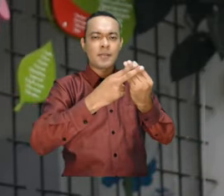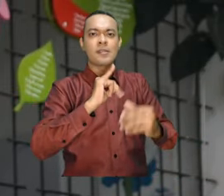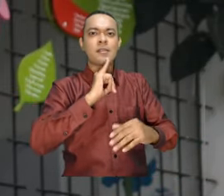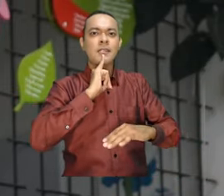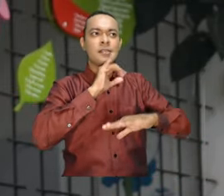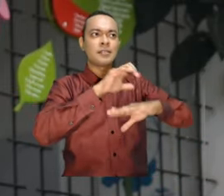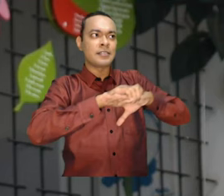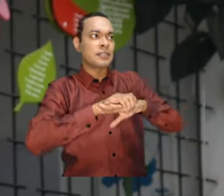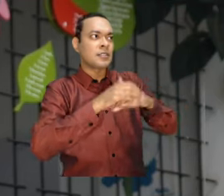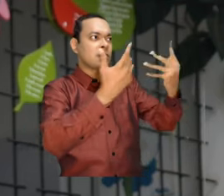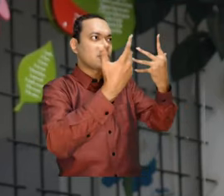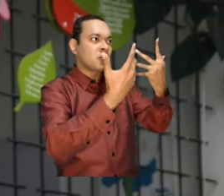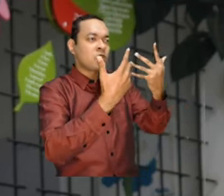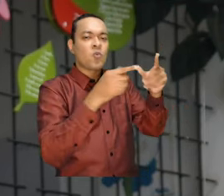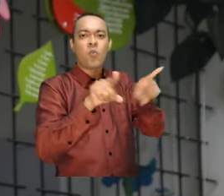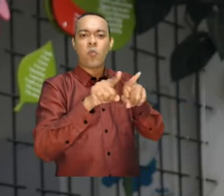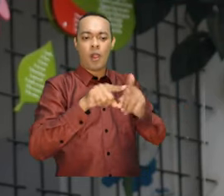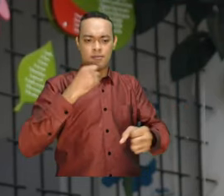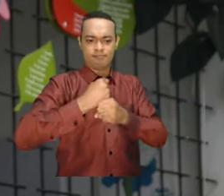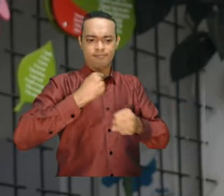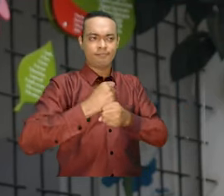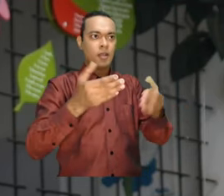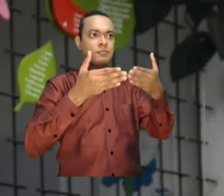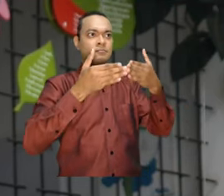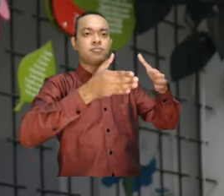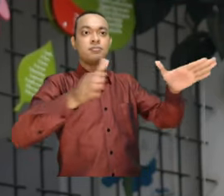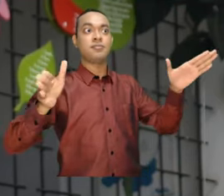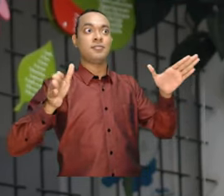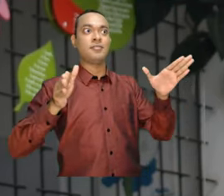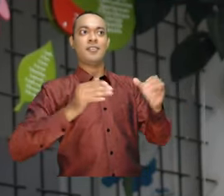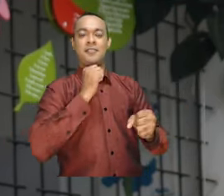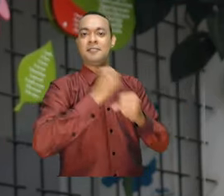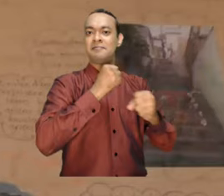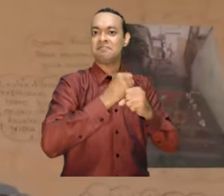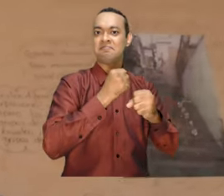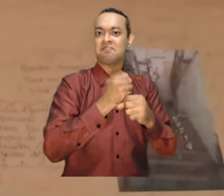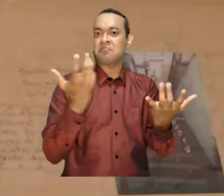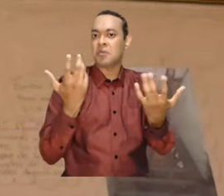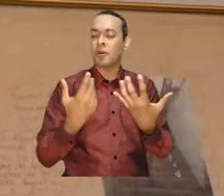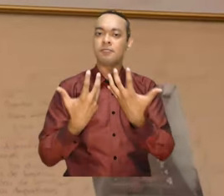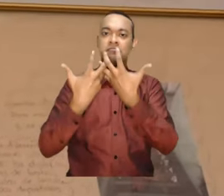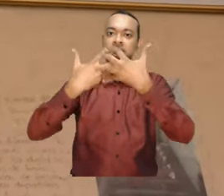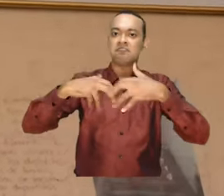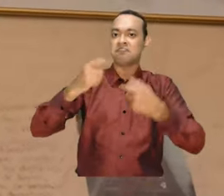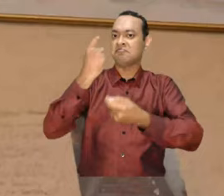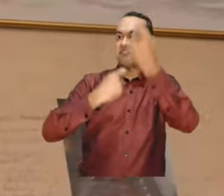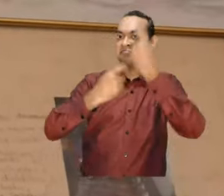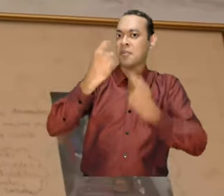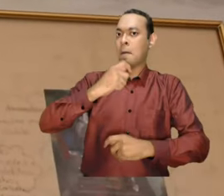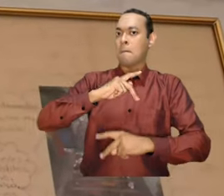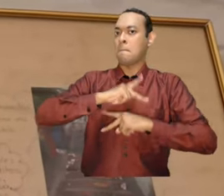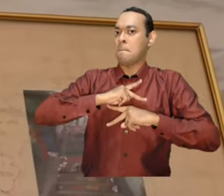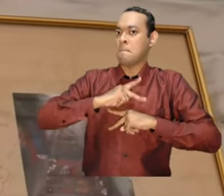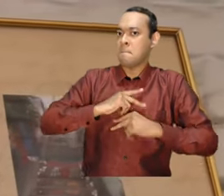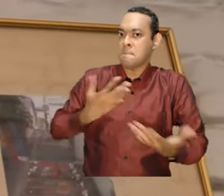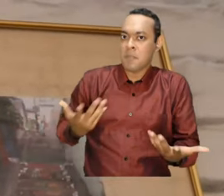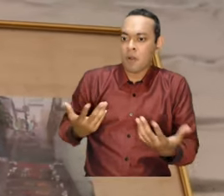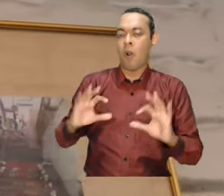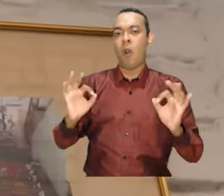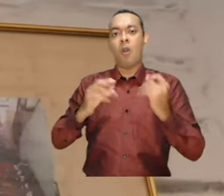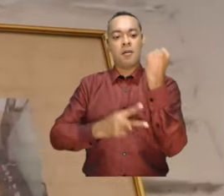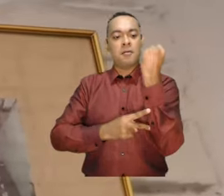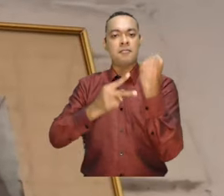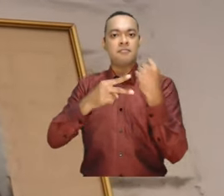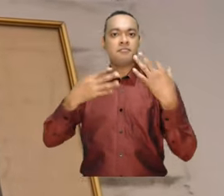está comprobado que el inglés pues abre oportunidades laborales y podrían iniciar su propio emprendimiento